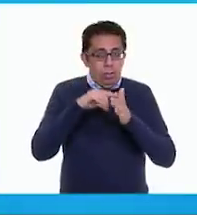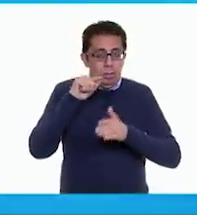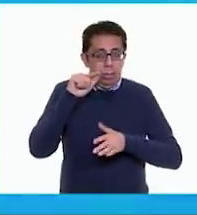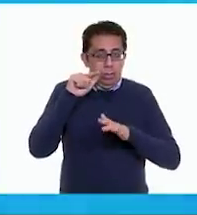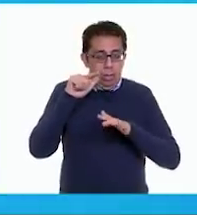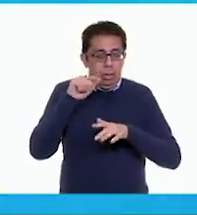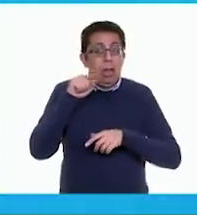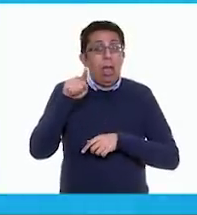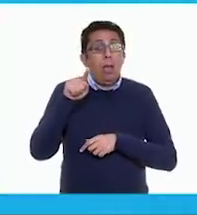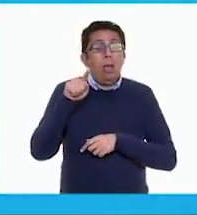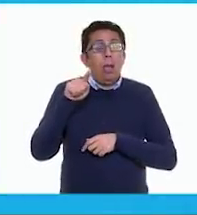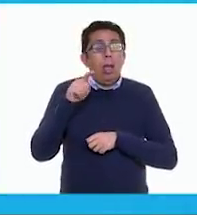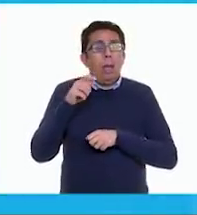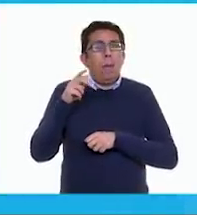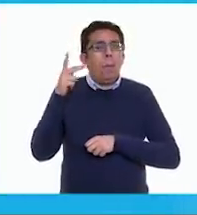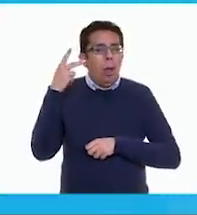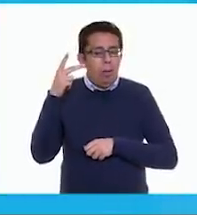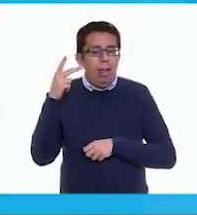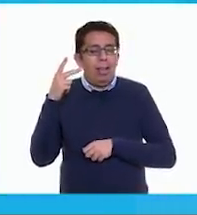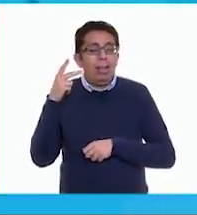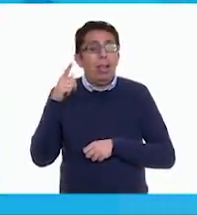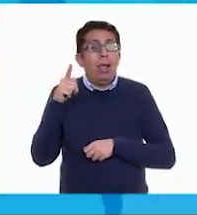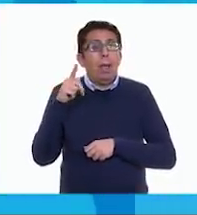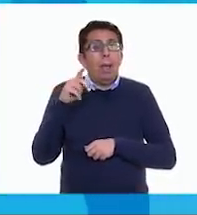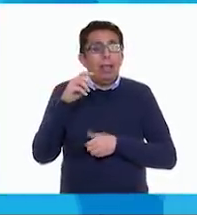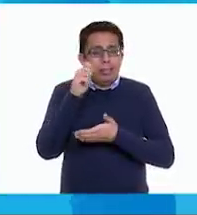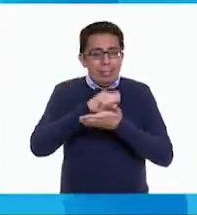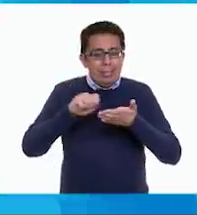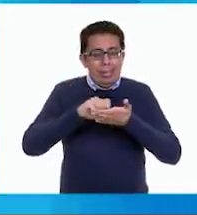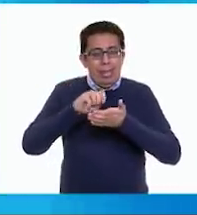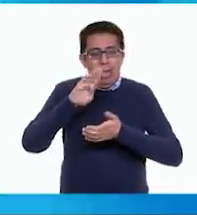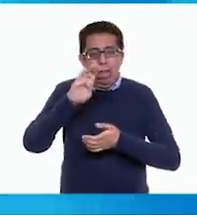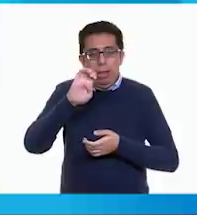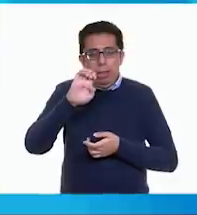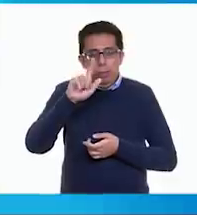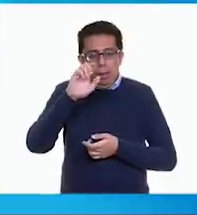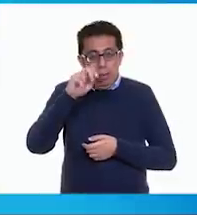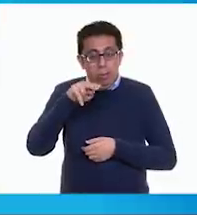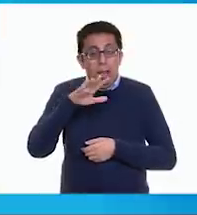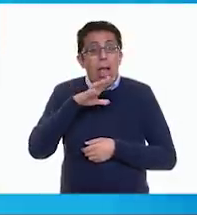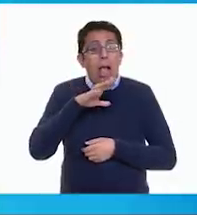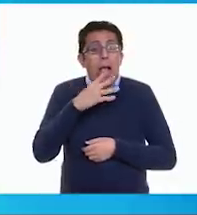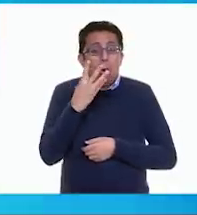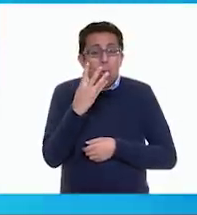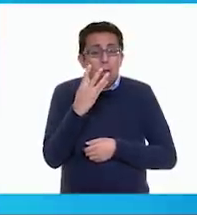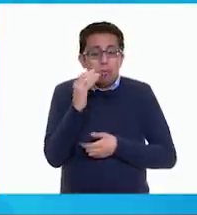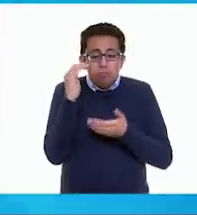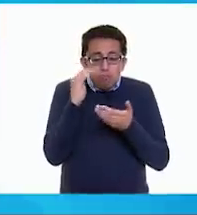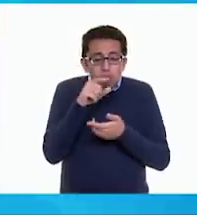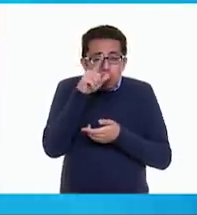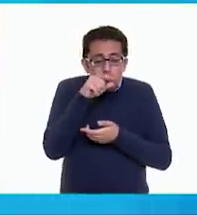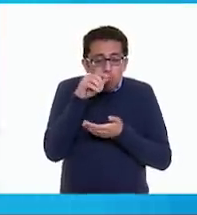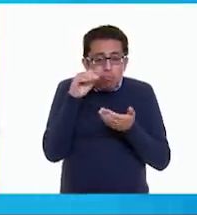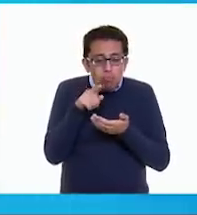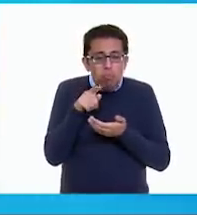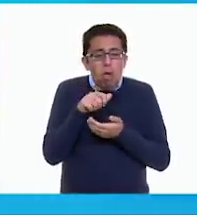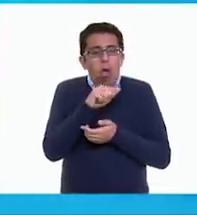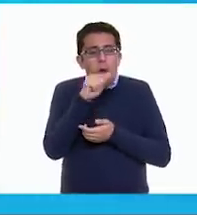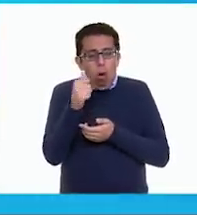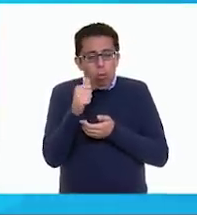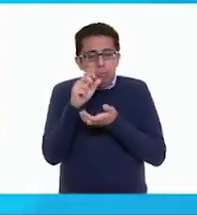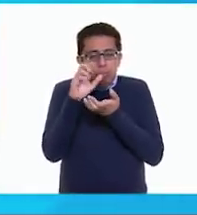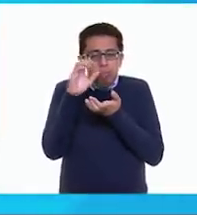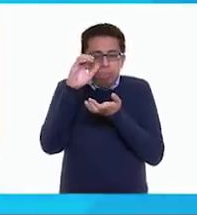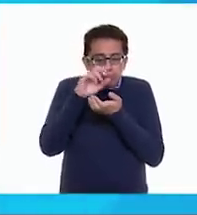Puebla. Puebla por Belén Cancino. Tiene cuatro pollitos, varios más en incubación y el